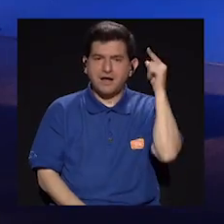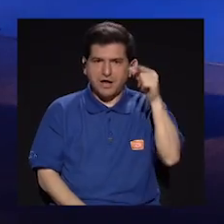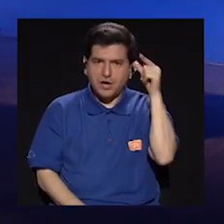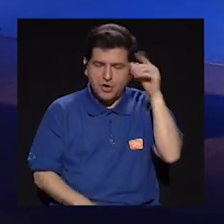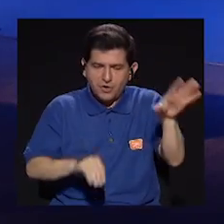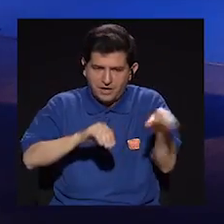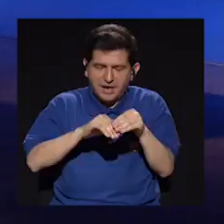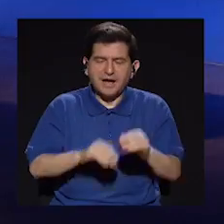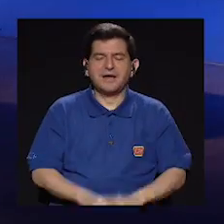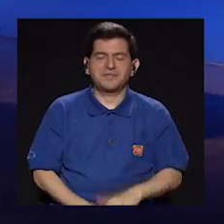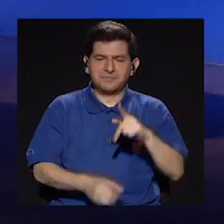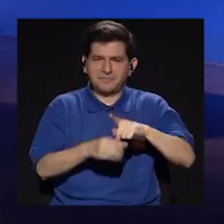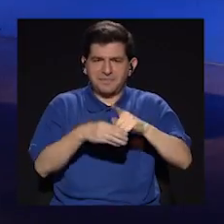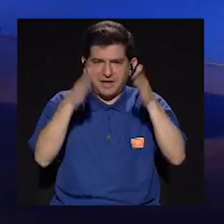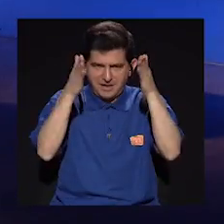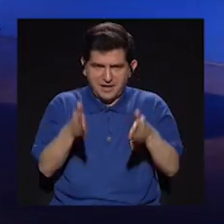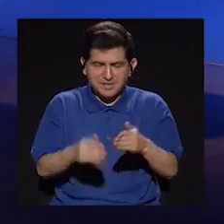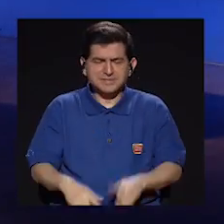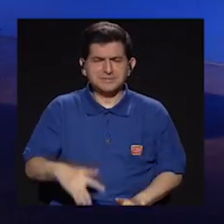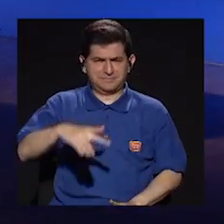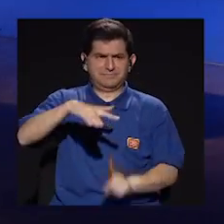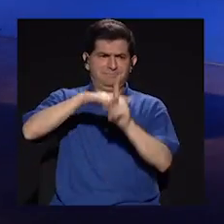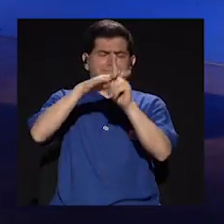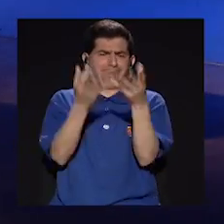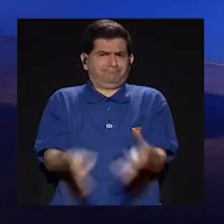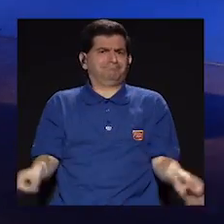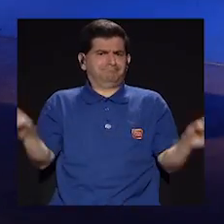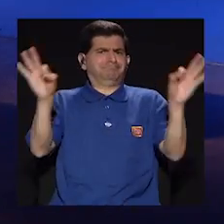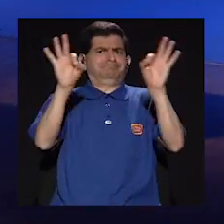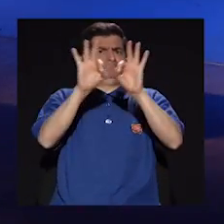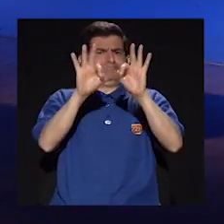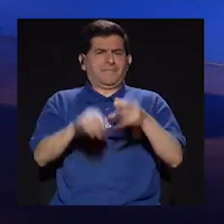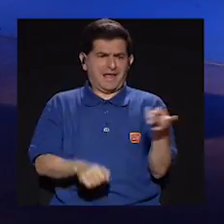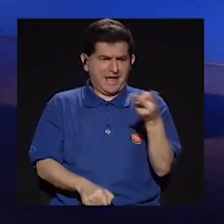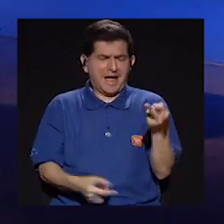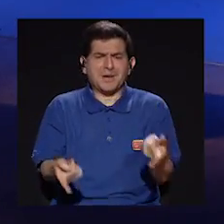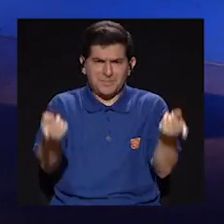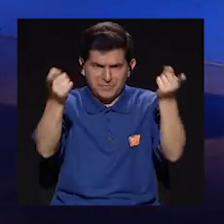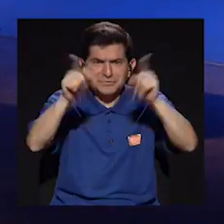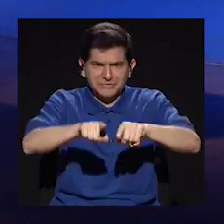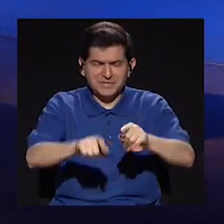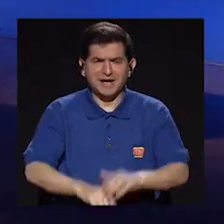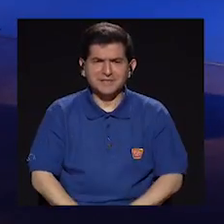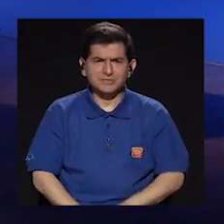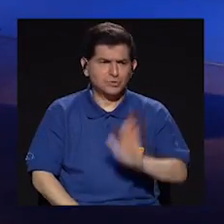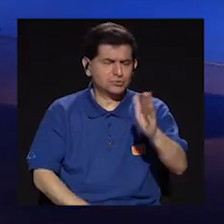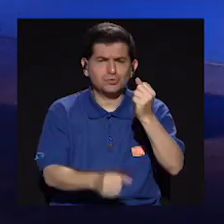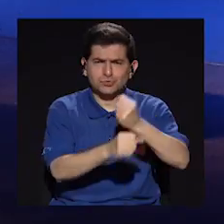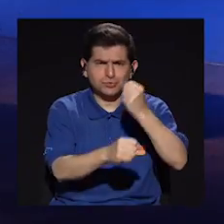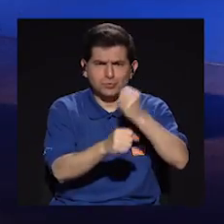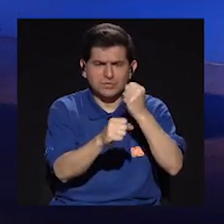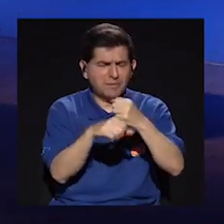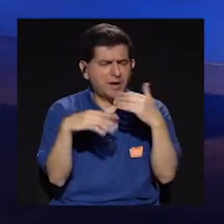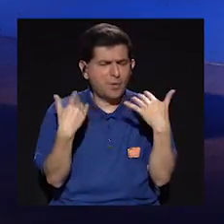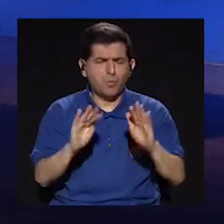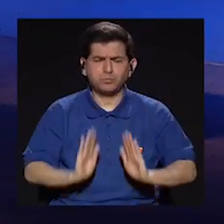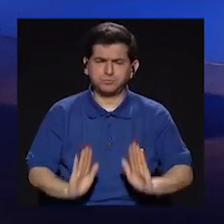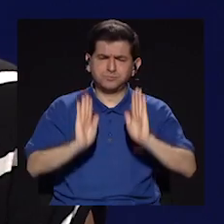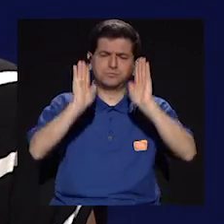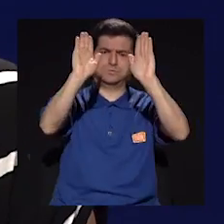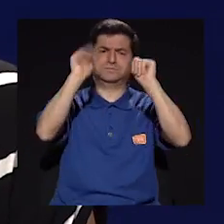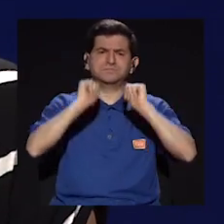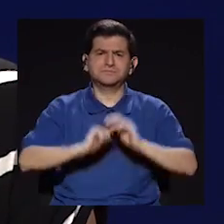obviamente, además de protagonista, pero que ha sobresalido, o sido, en ambos casos, su actuación ha sido